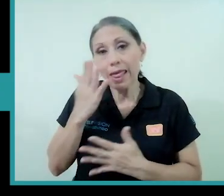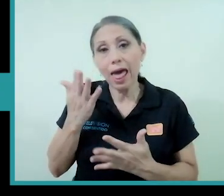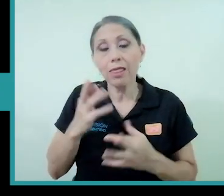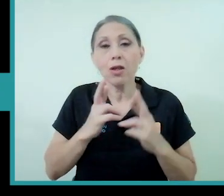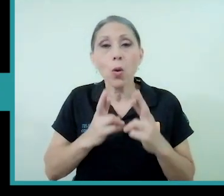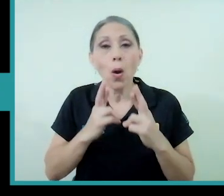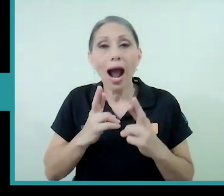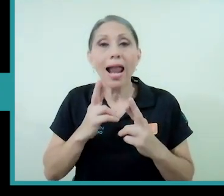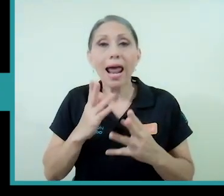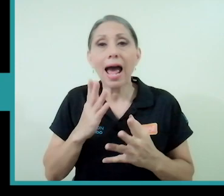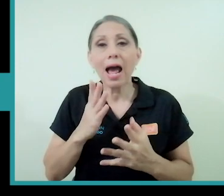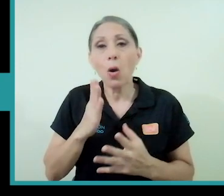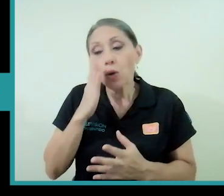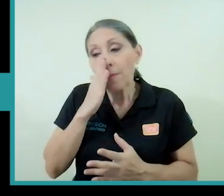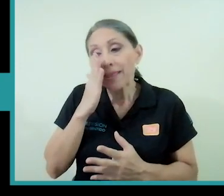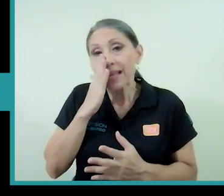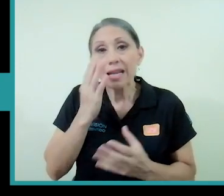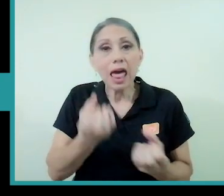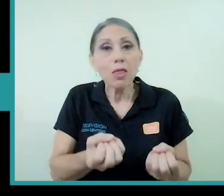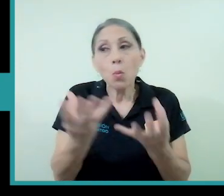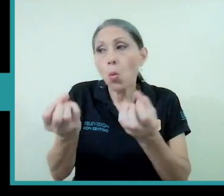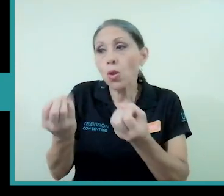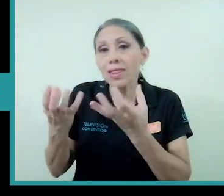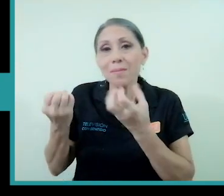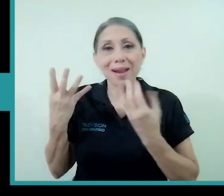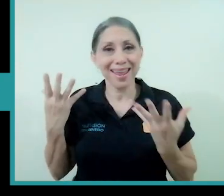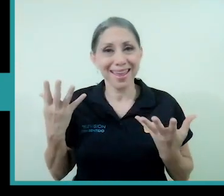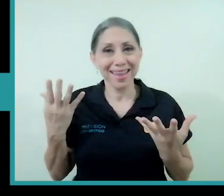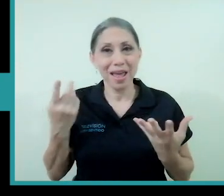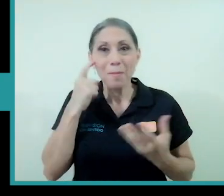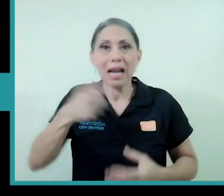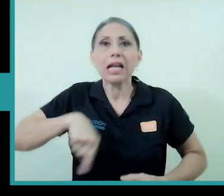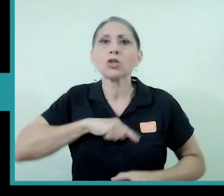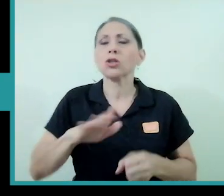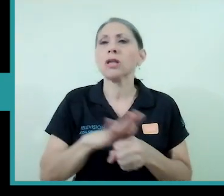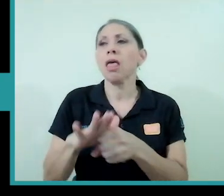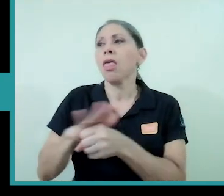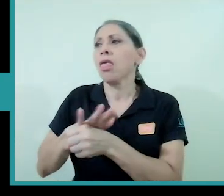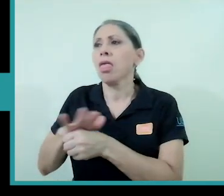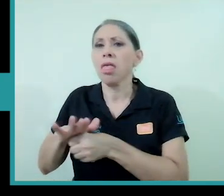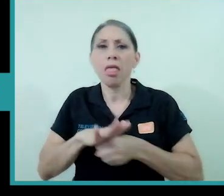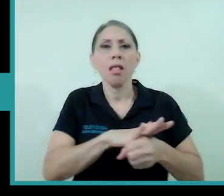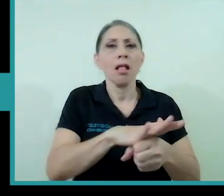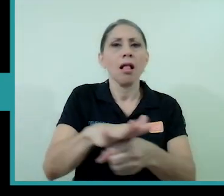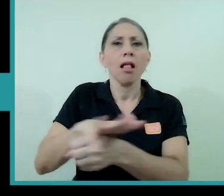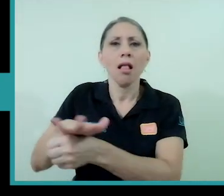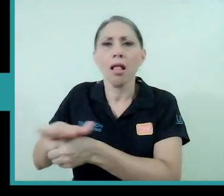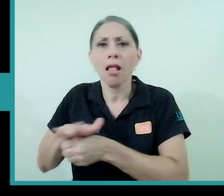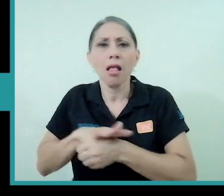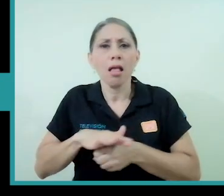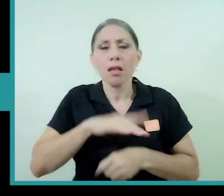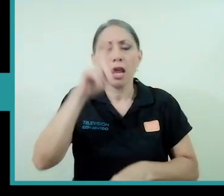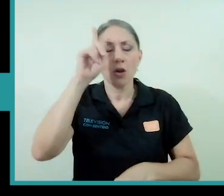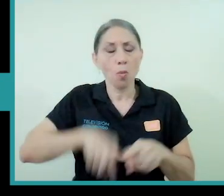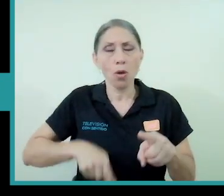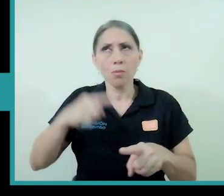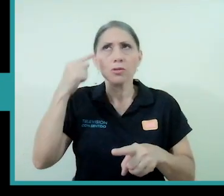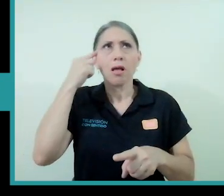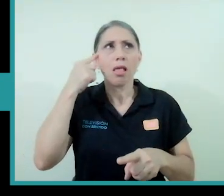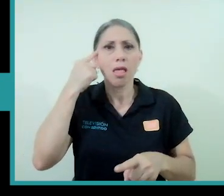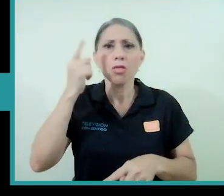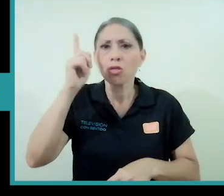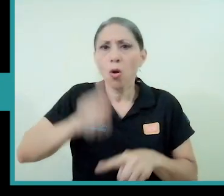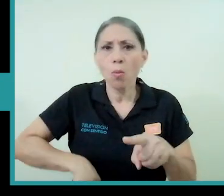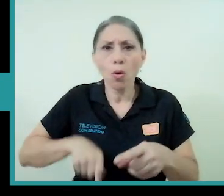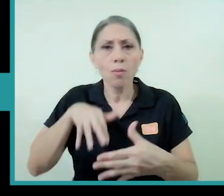maternidad bien múltiple para estar lo suficientemente ocupadas como para no dedicarnos a hacer una lectura ni a